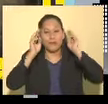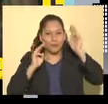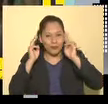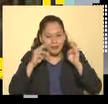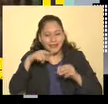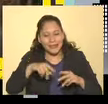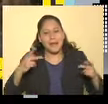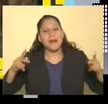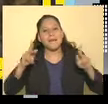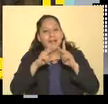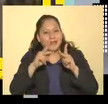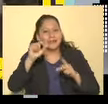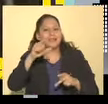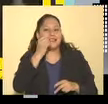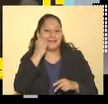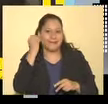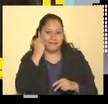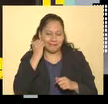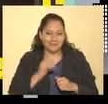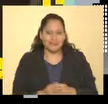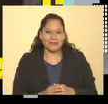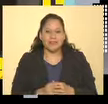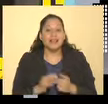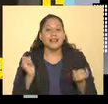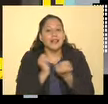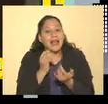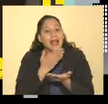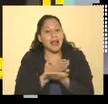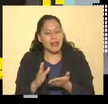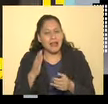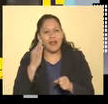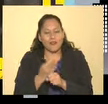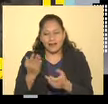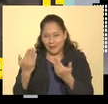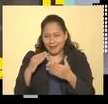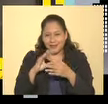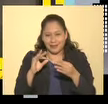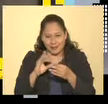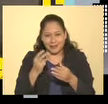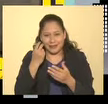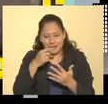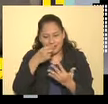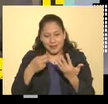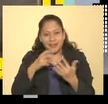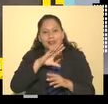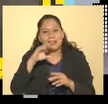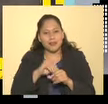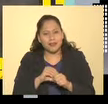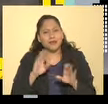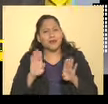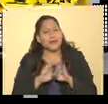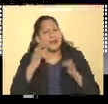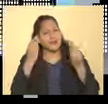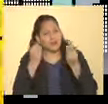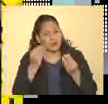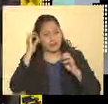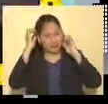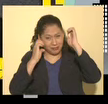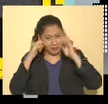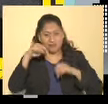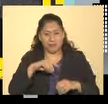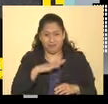Palacio del Arzobispado. Que además, ahorita nos lo van a contar. Las exposiciones que se hacen aquí.